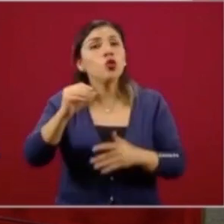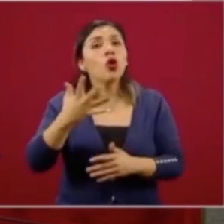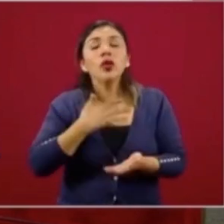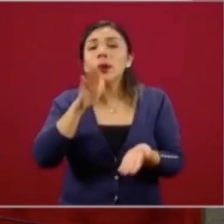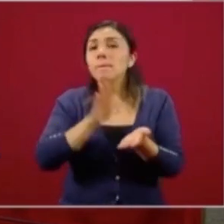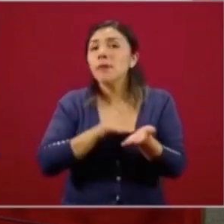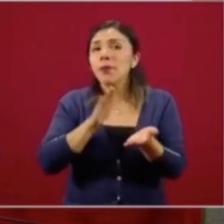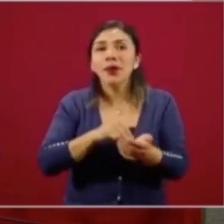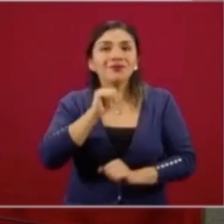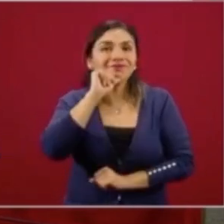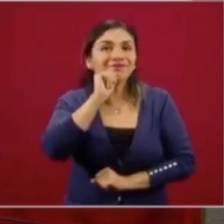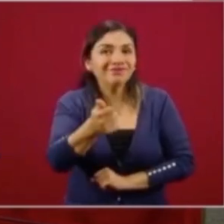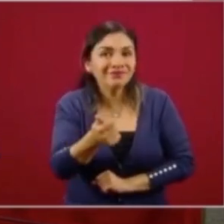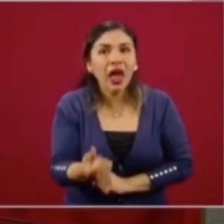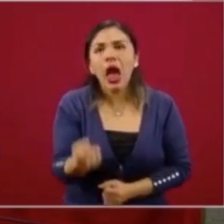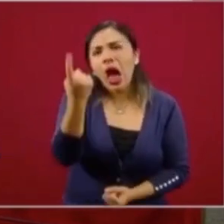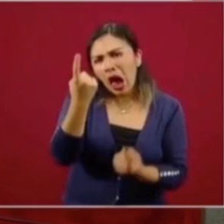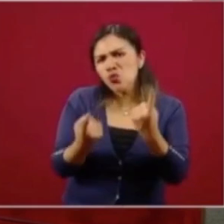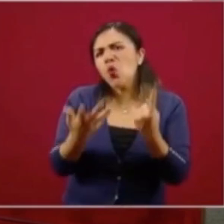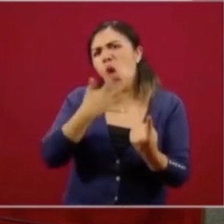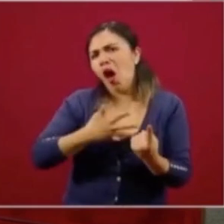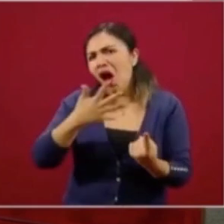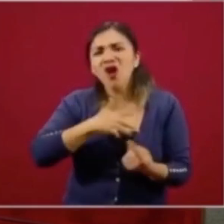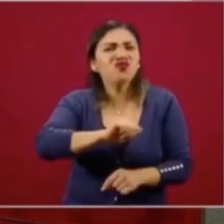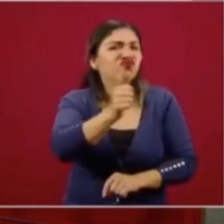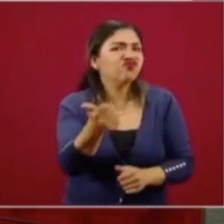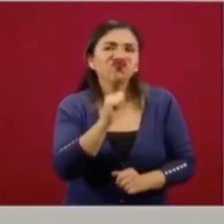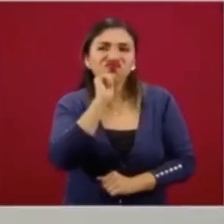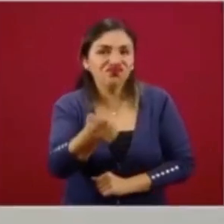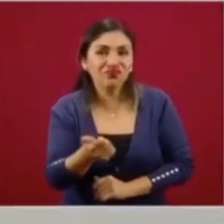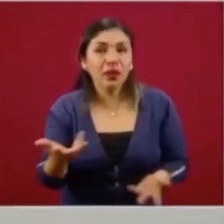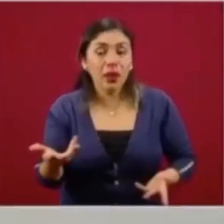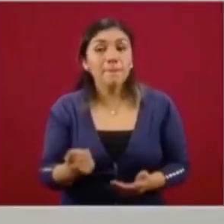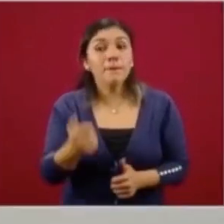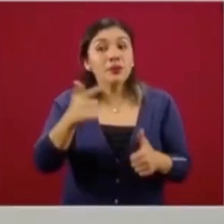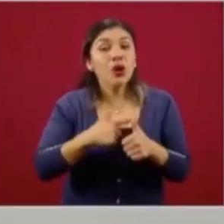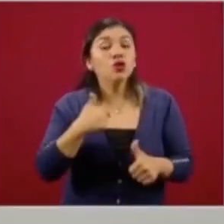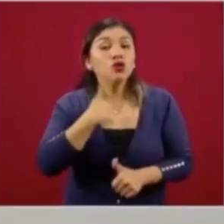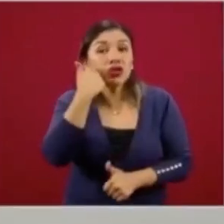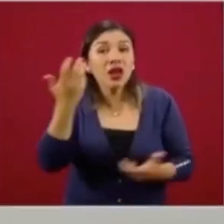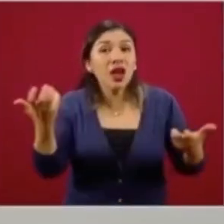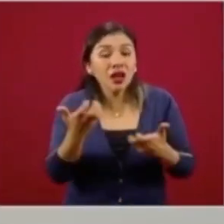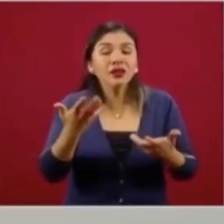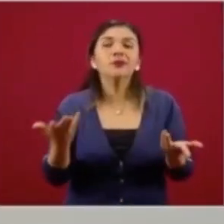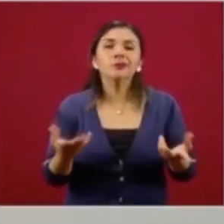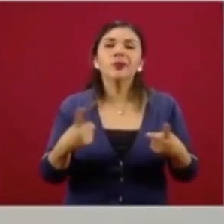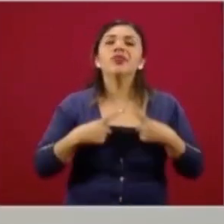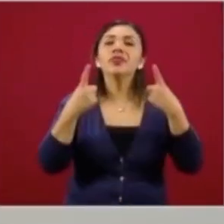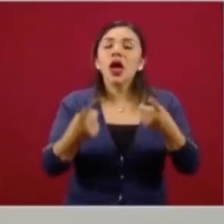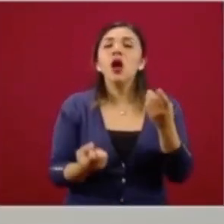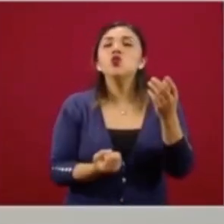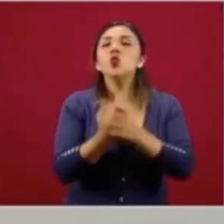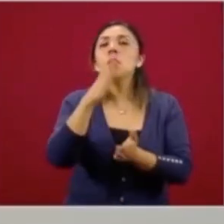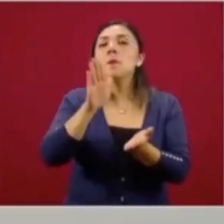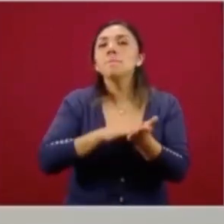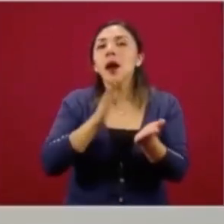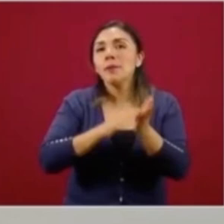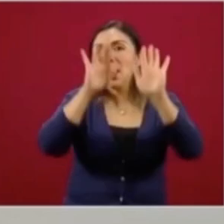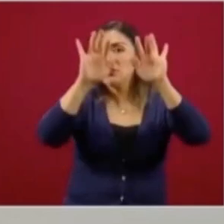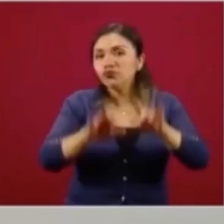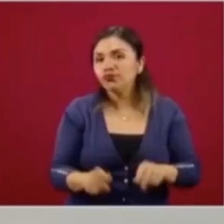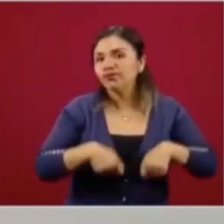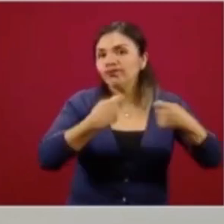documentos, algunos sí. Lo primero que tratamos de hacer es generarles sus documentos,